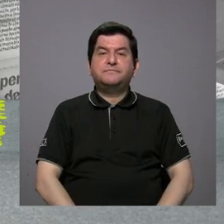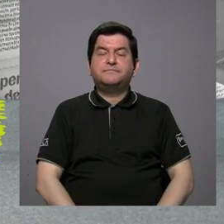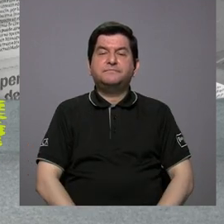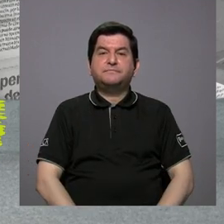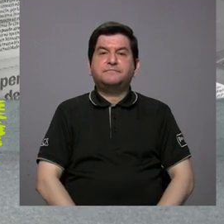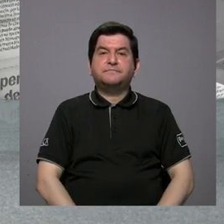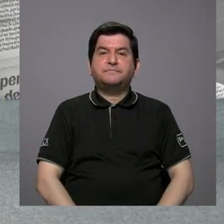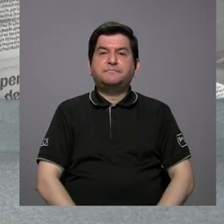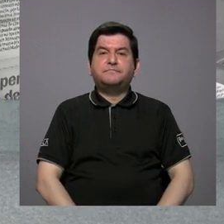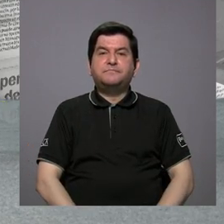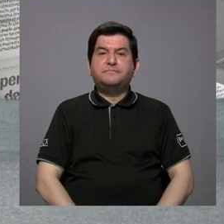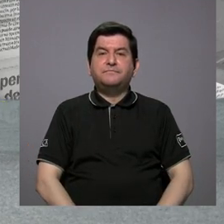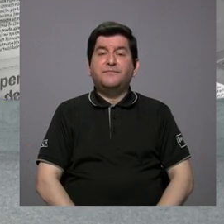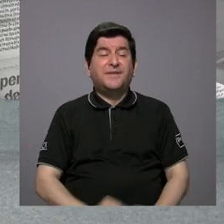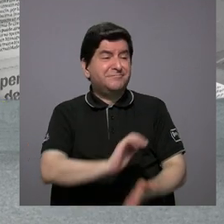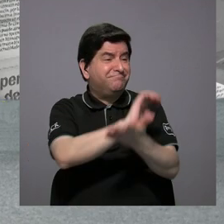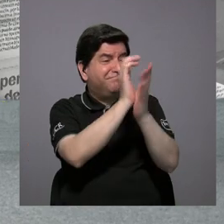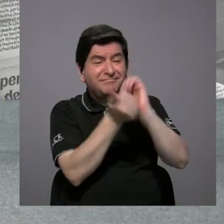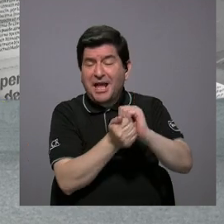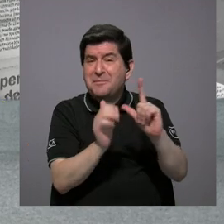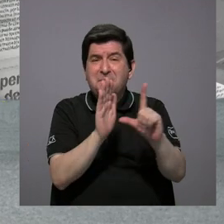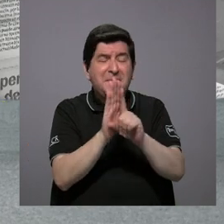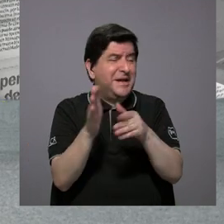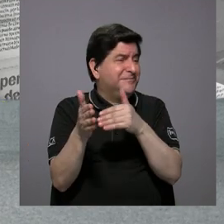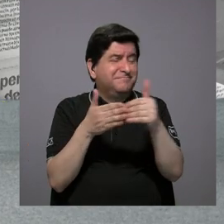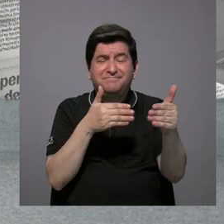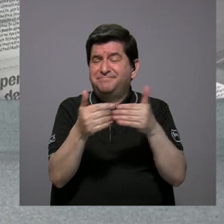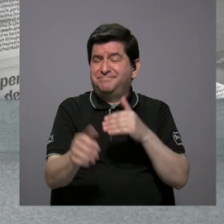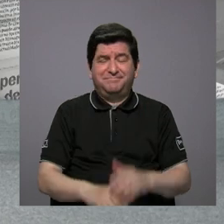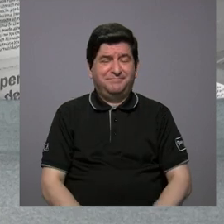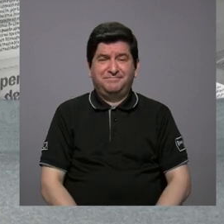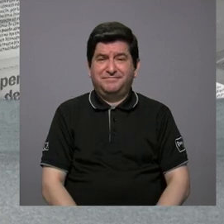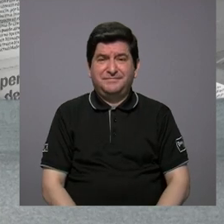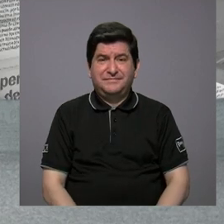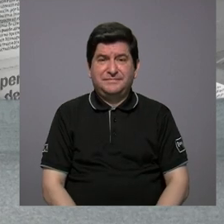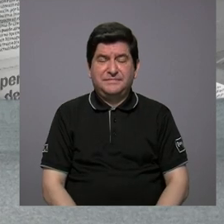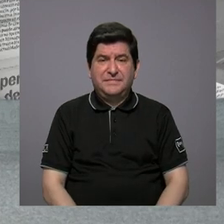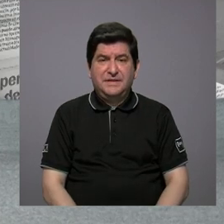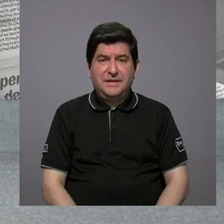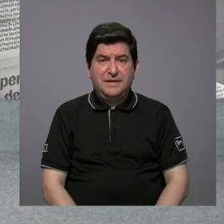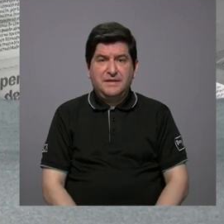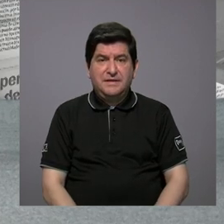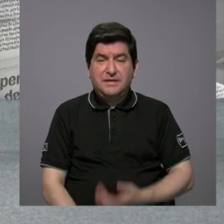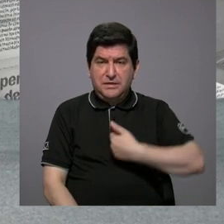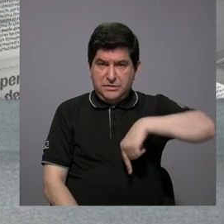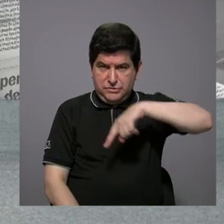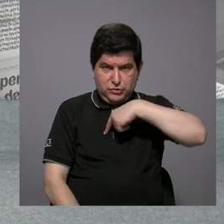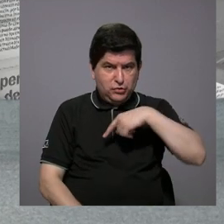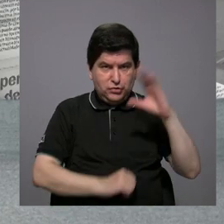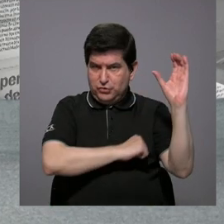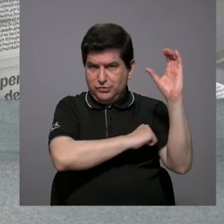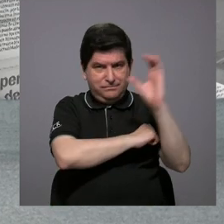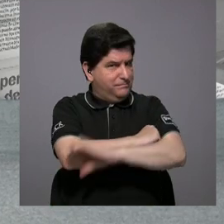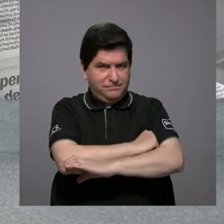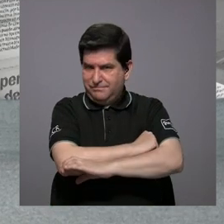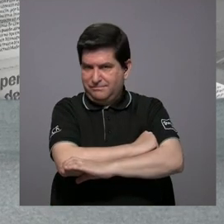Entonces, por más que cambiemos más las leyes, si no vamos a castigar